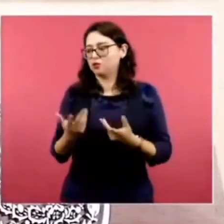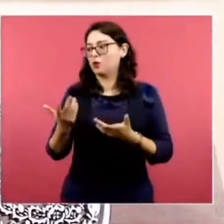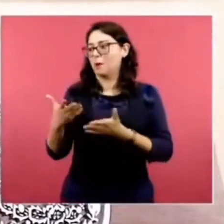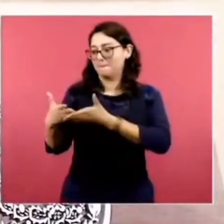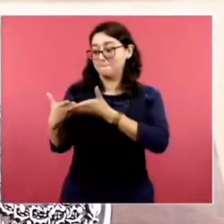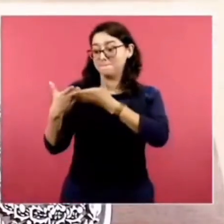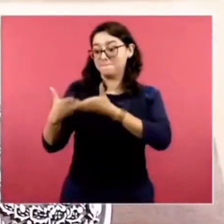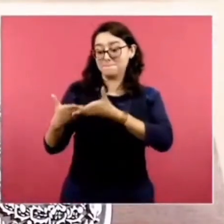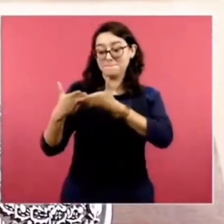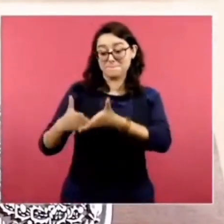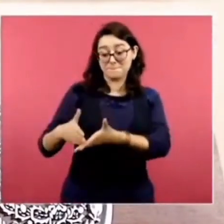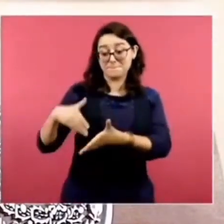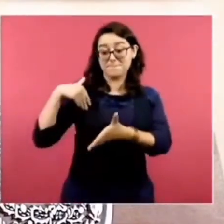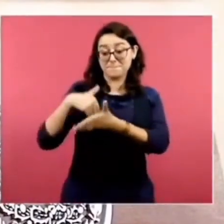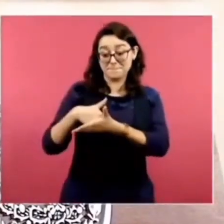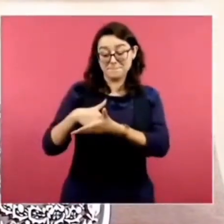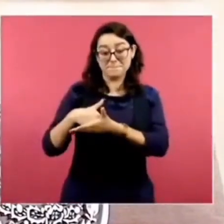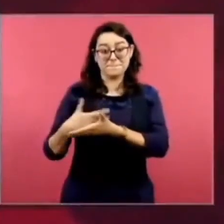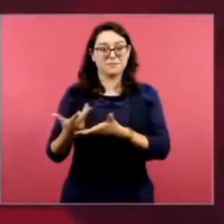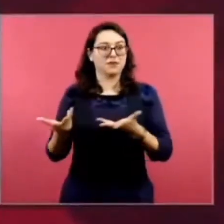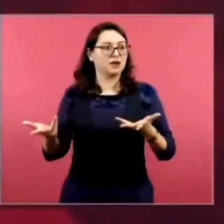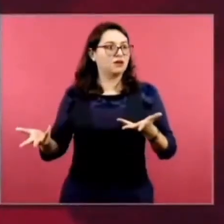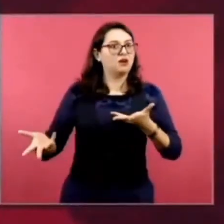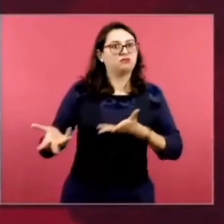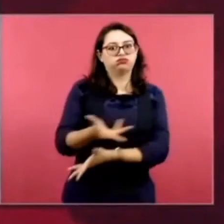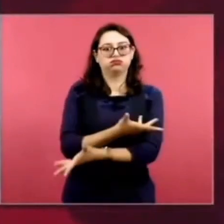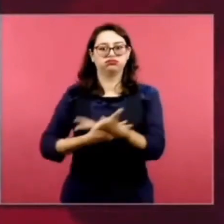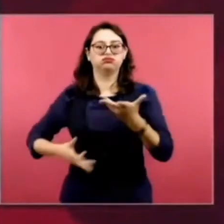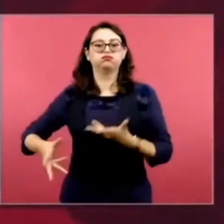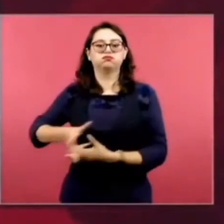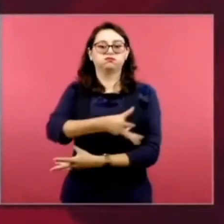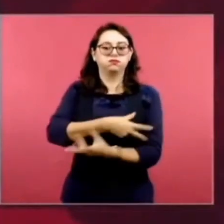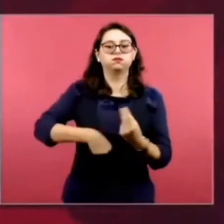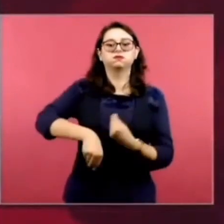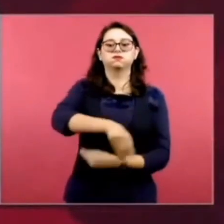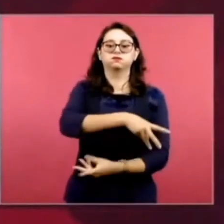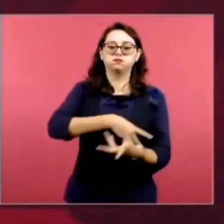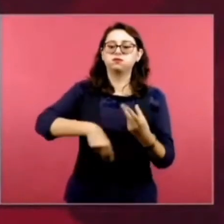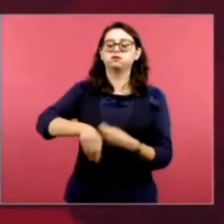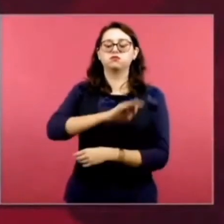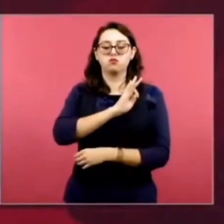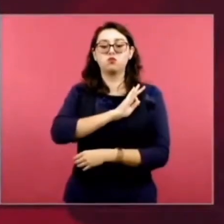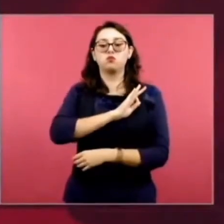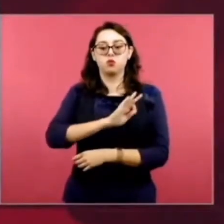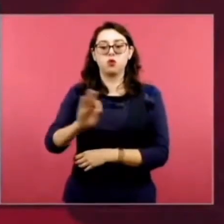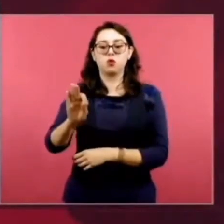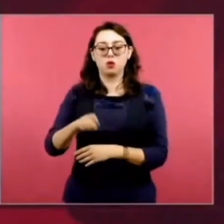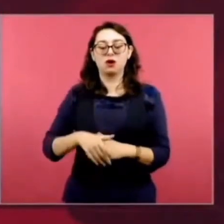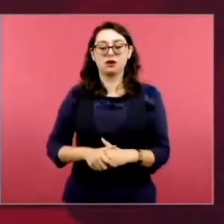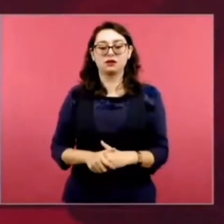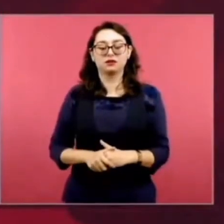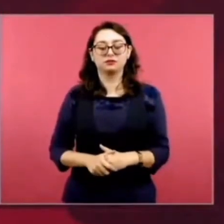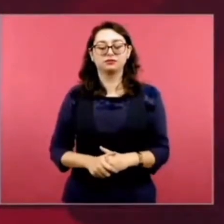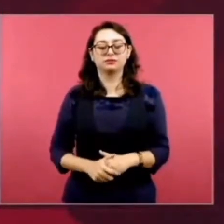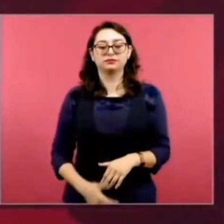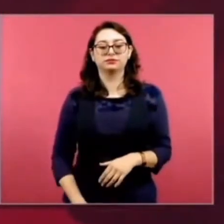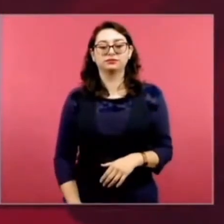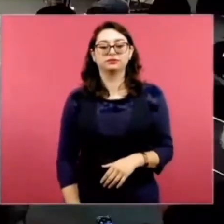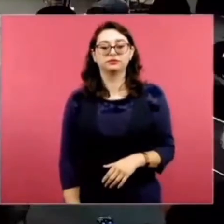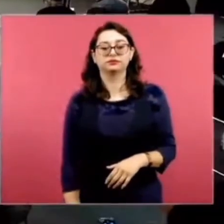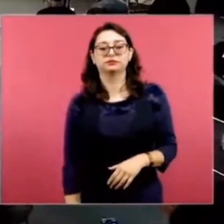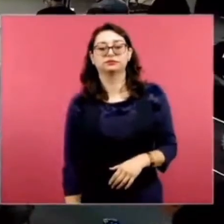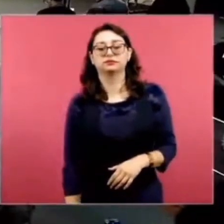los océanos, el Pacífico y el Atlántico. No sé si